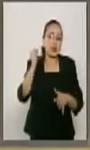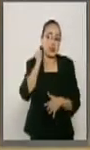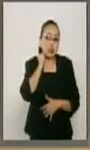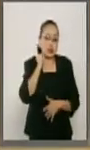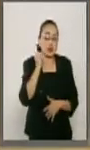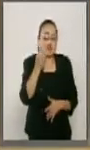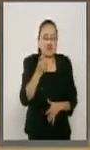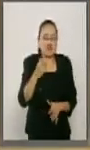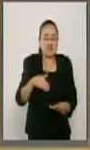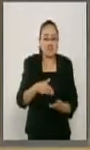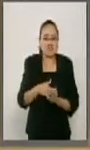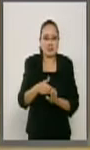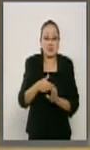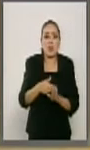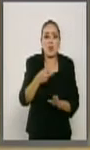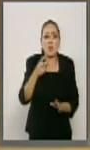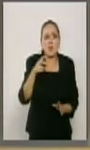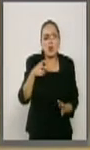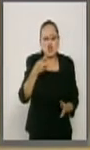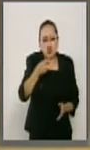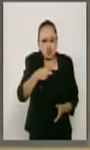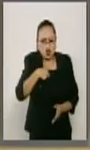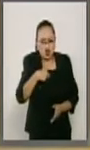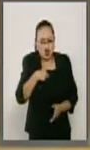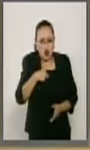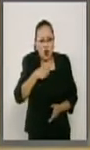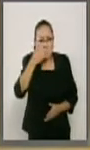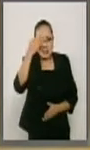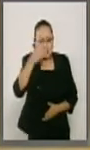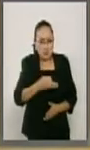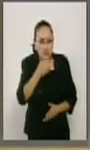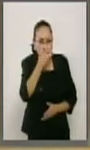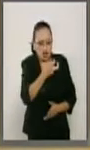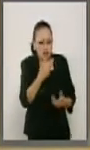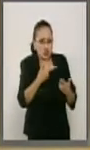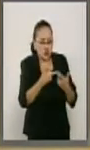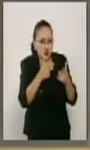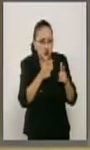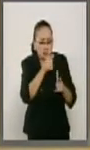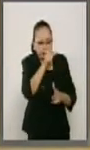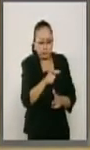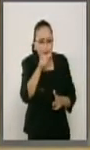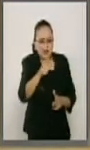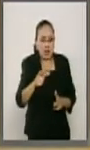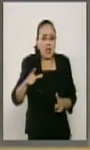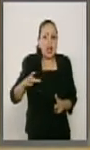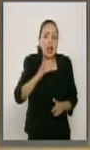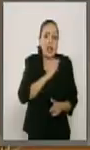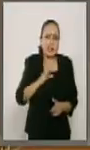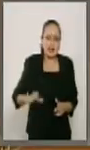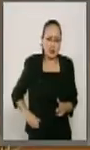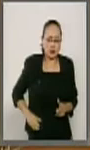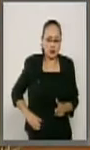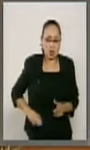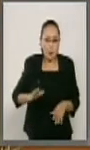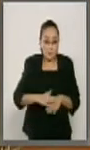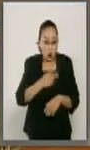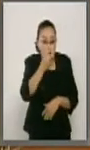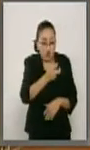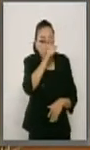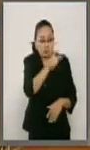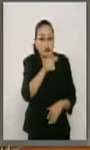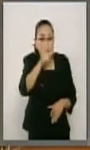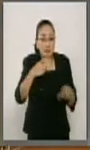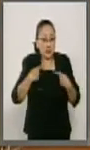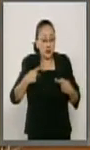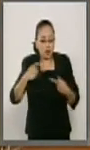eso no voy a aprobar las ternas que han sido presentadas y no por los candidatos y candidatas